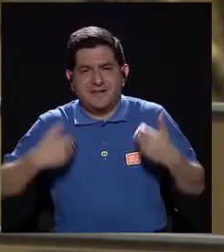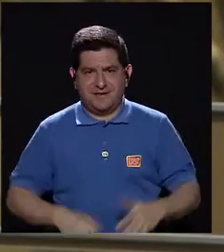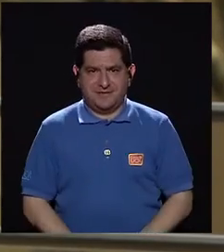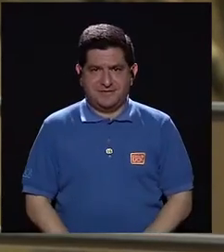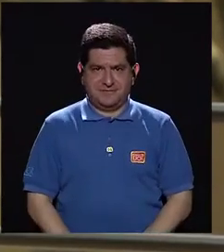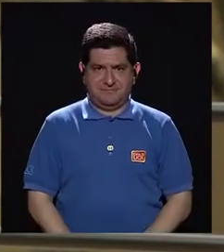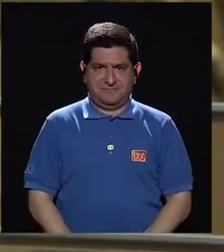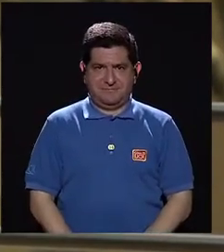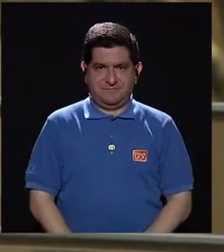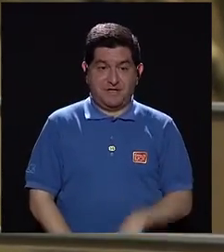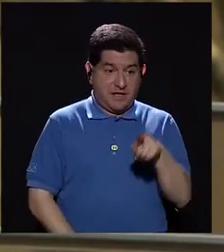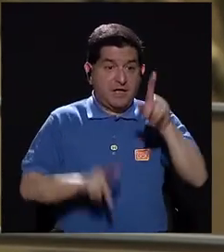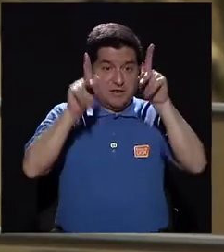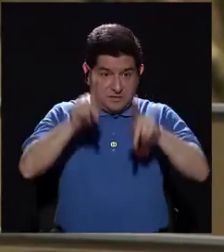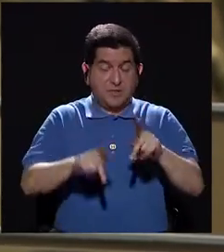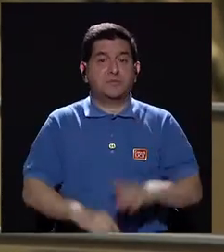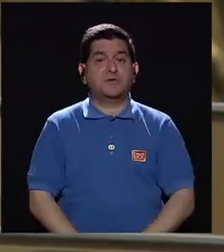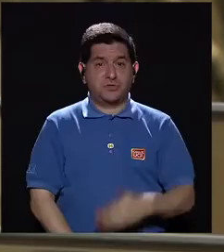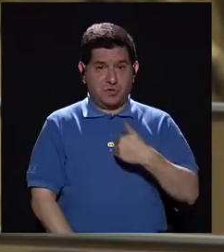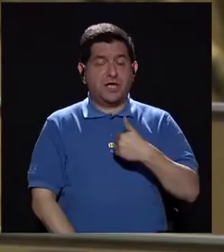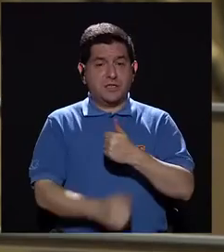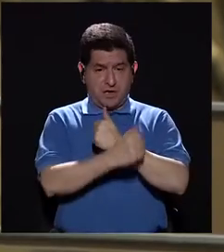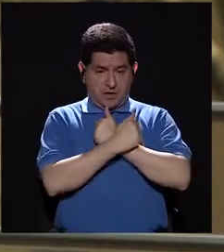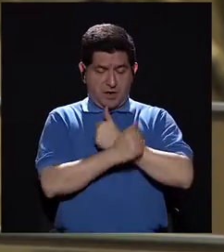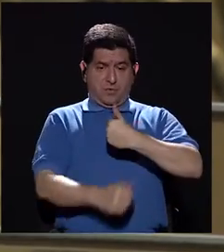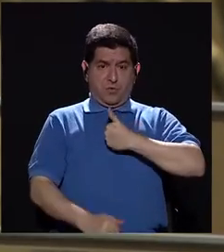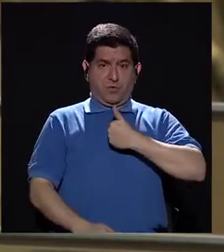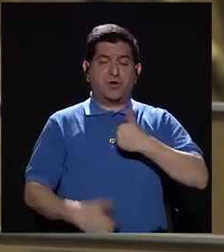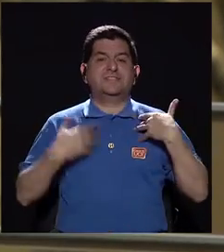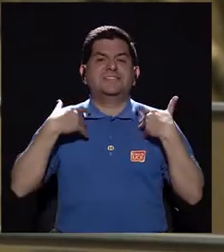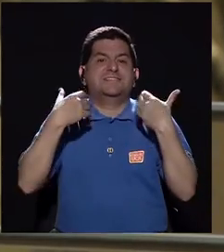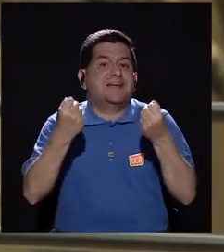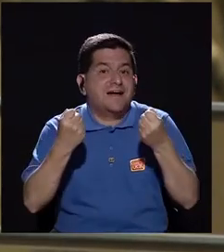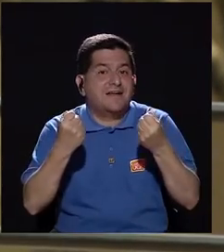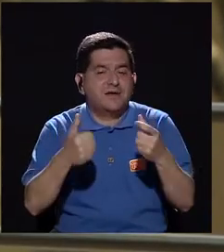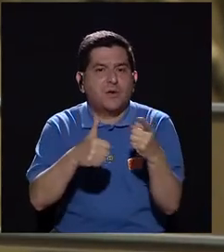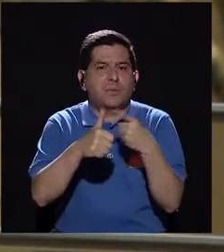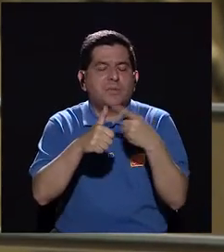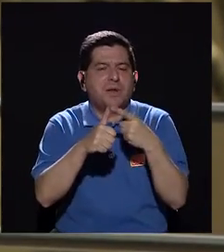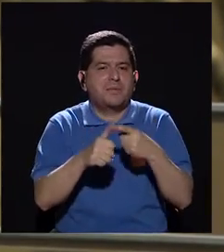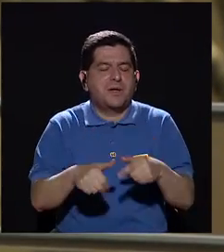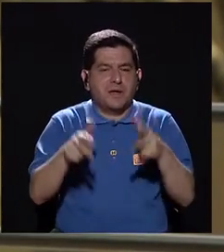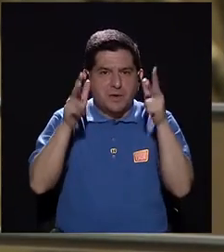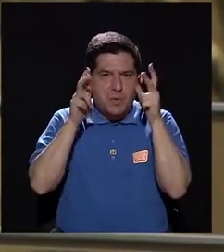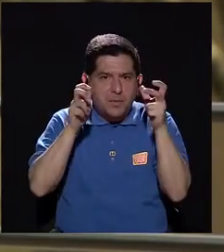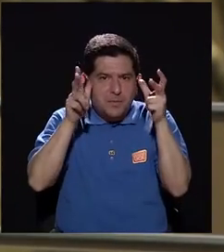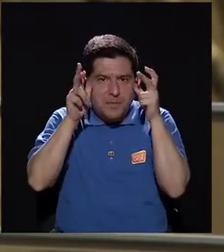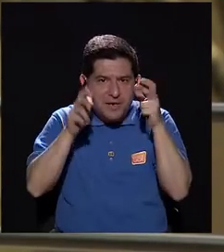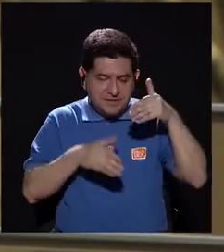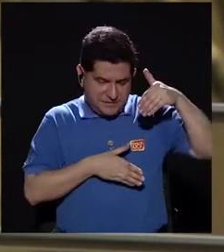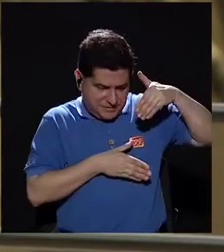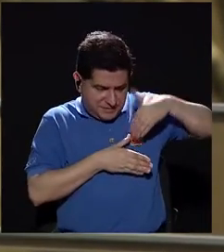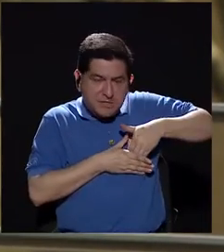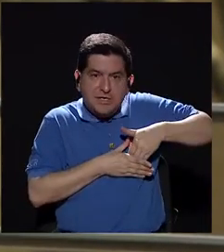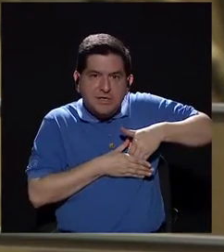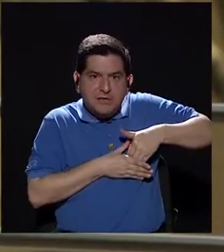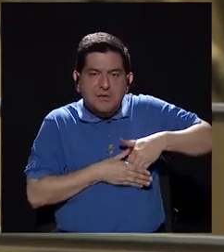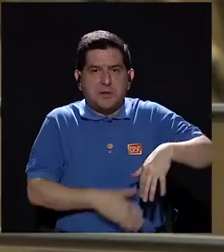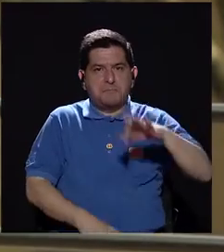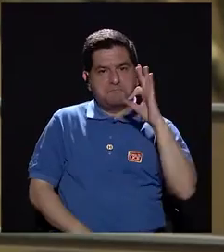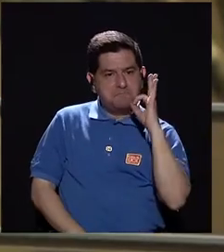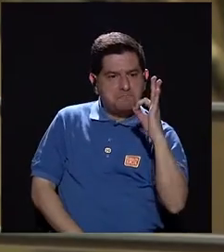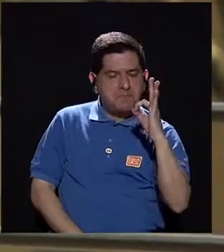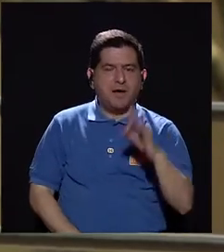debería tener una autoestima sana. ¿Por qué? Porque percibe primeramente su interior